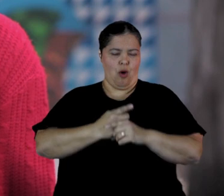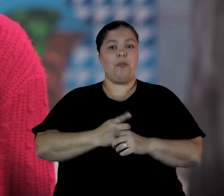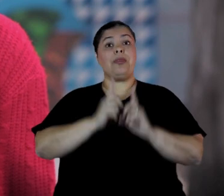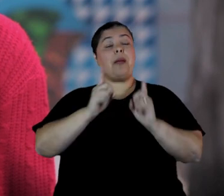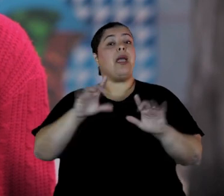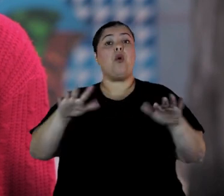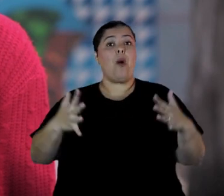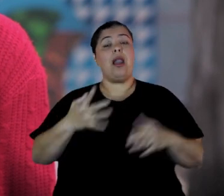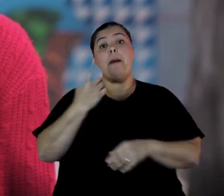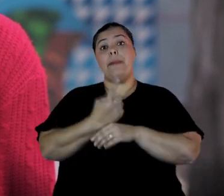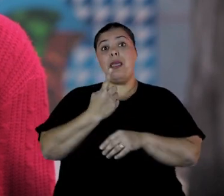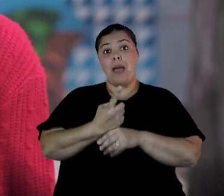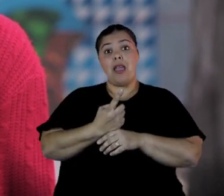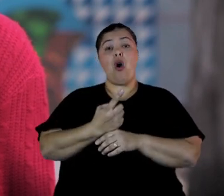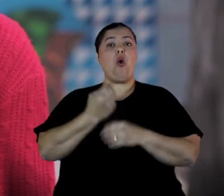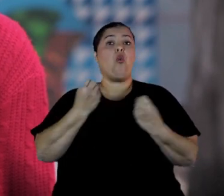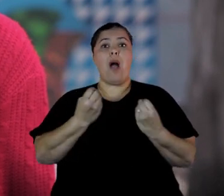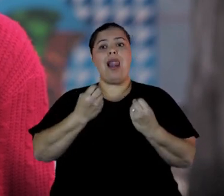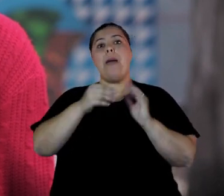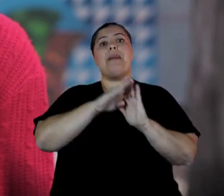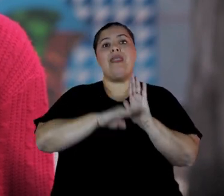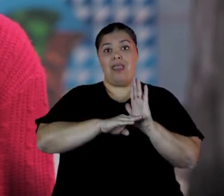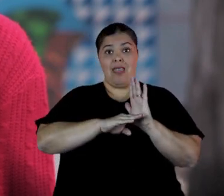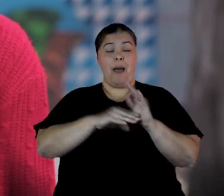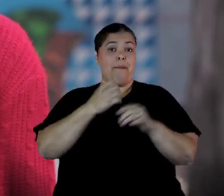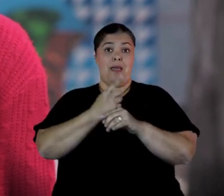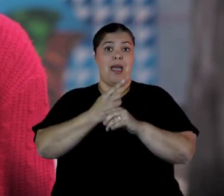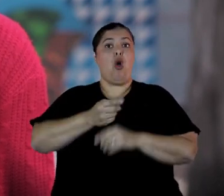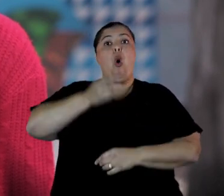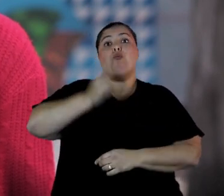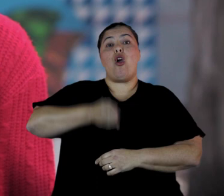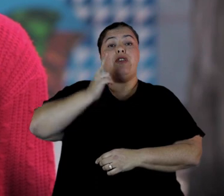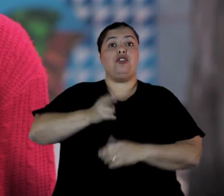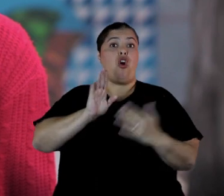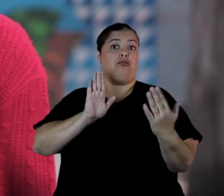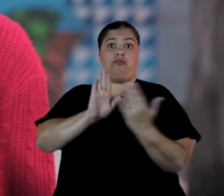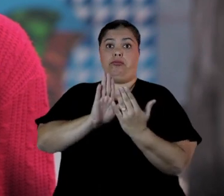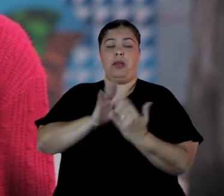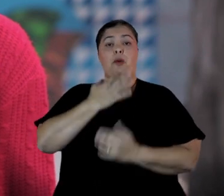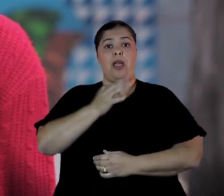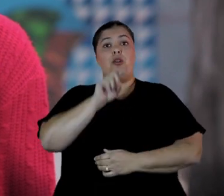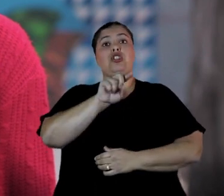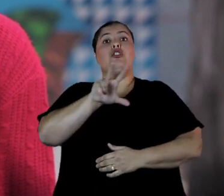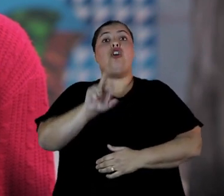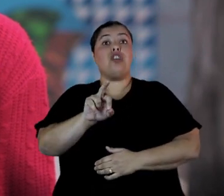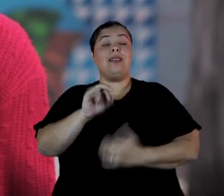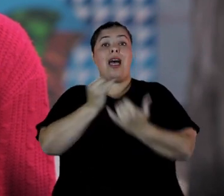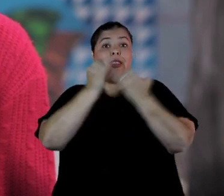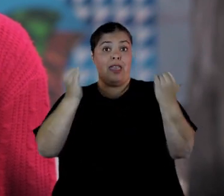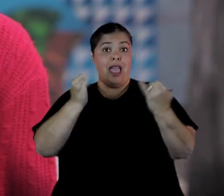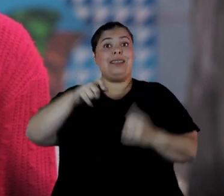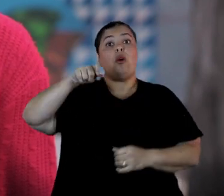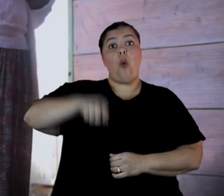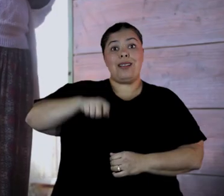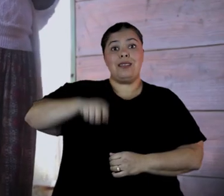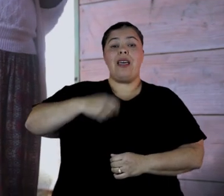prohibición de acercamiento. Esa es la primera medida que se fija, que es por un lapso de 180 días, en la cual el juez dispone en esa